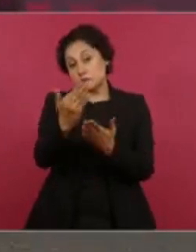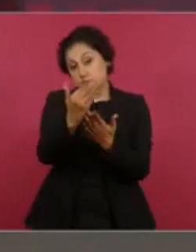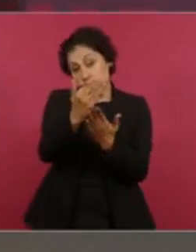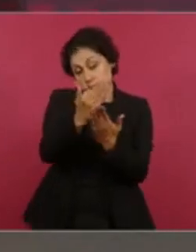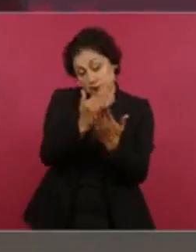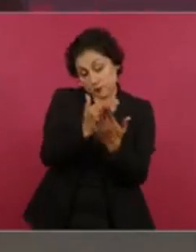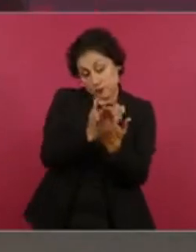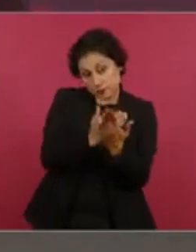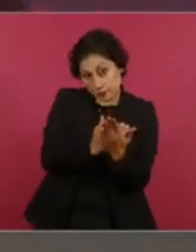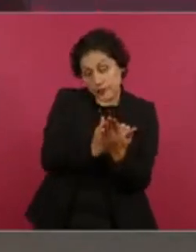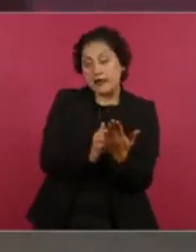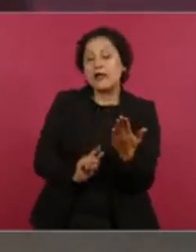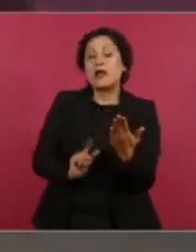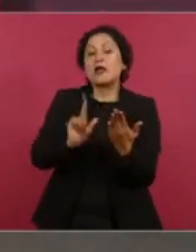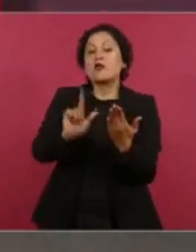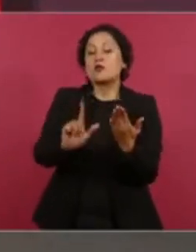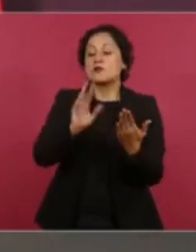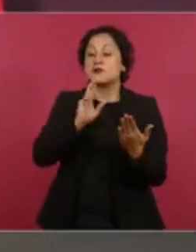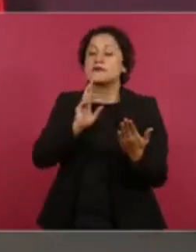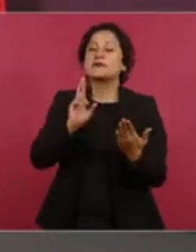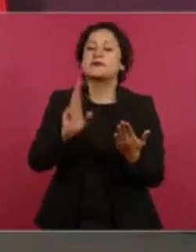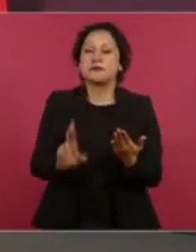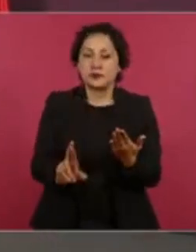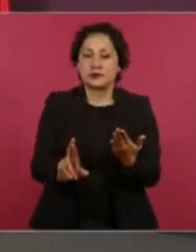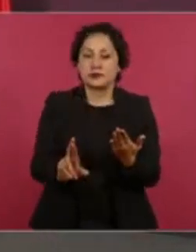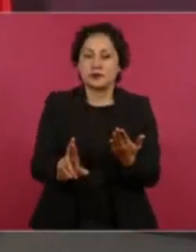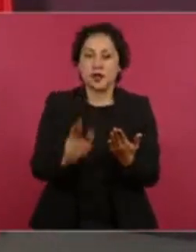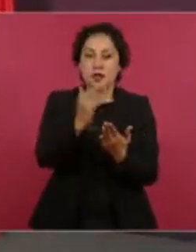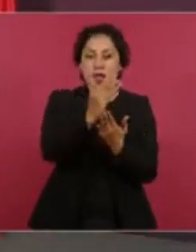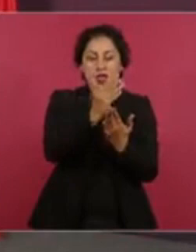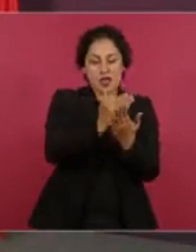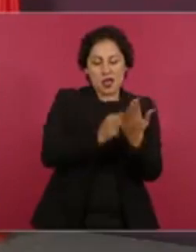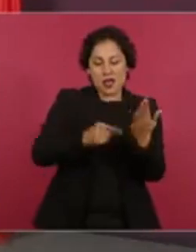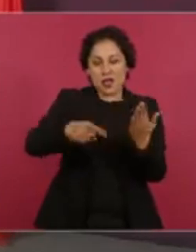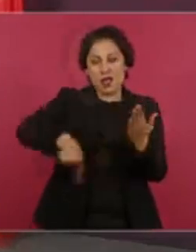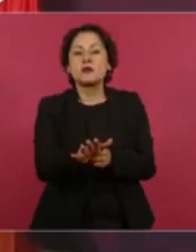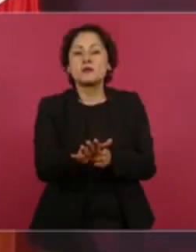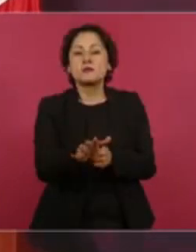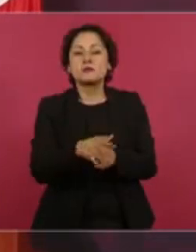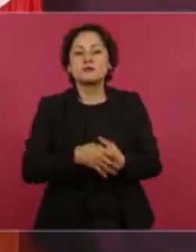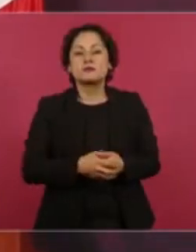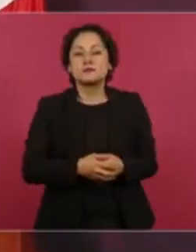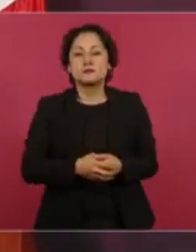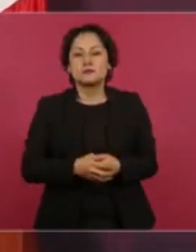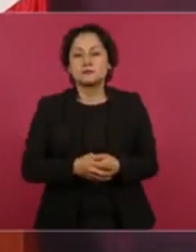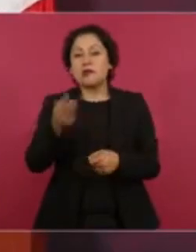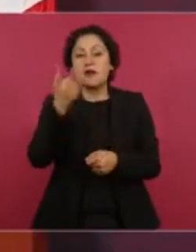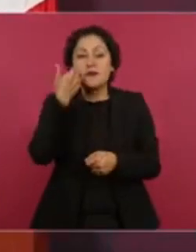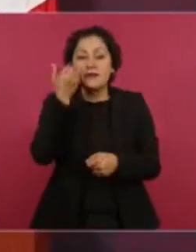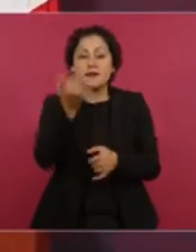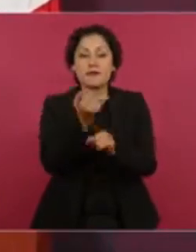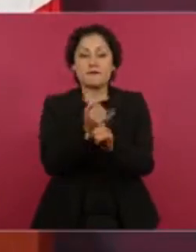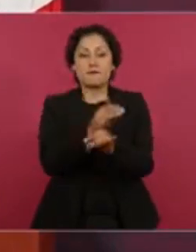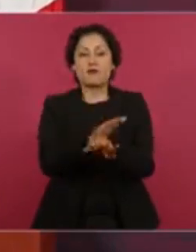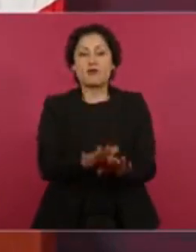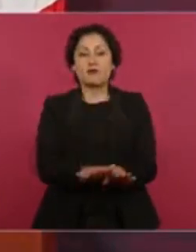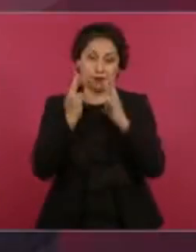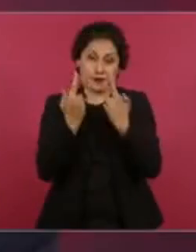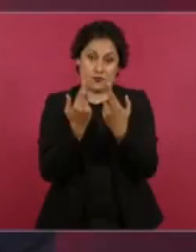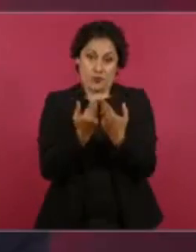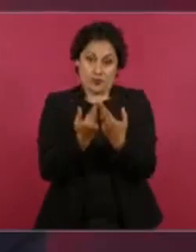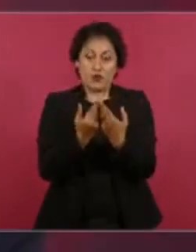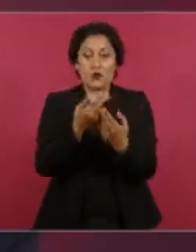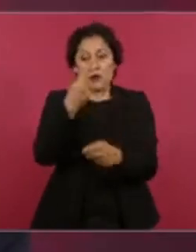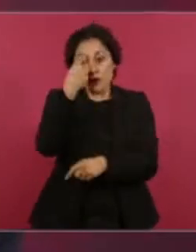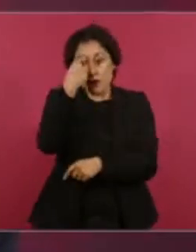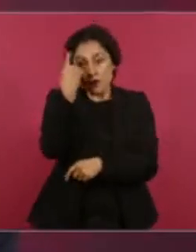que básicamente estriba en solicitar información de la Secretaría de la Defensa.